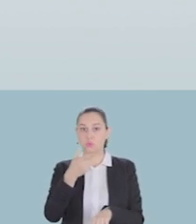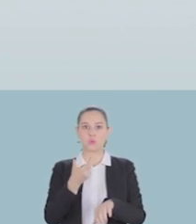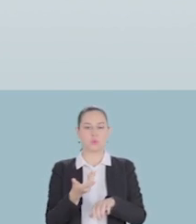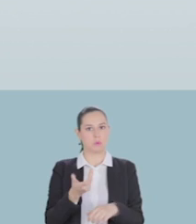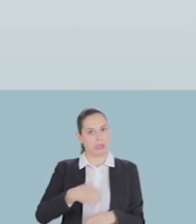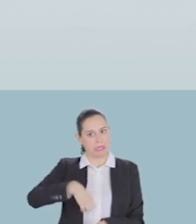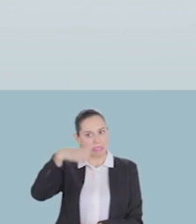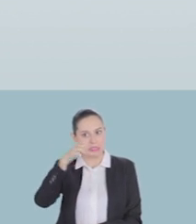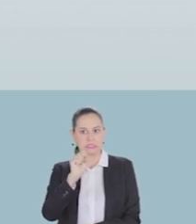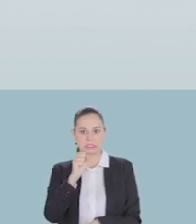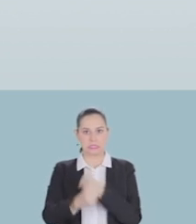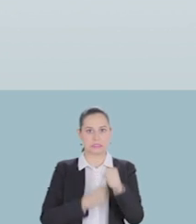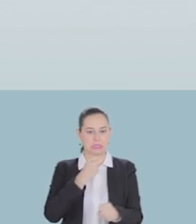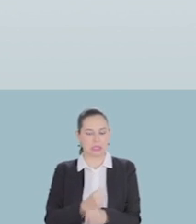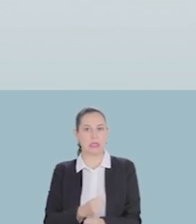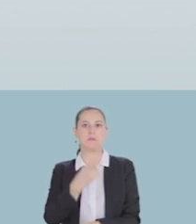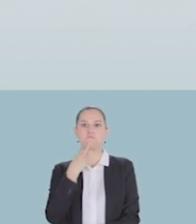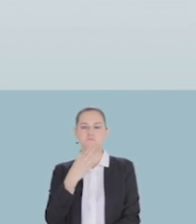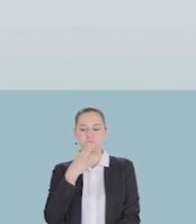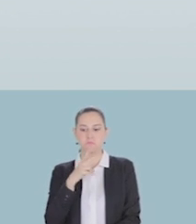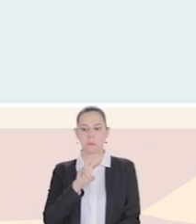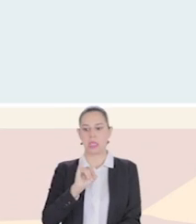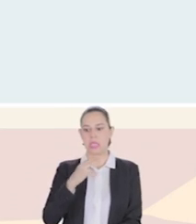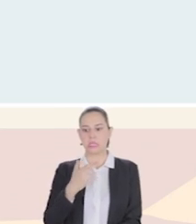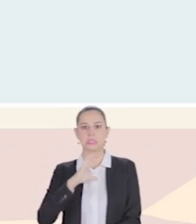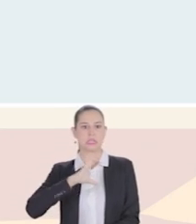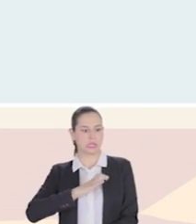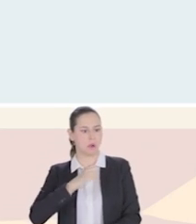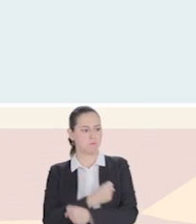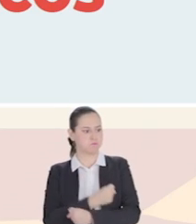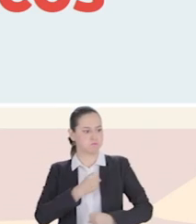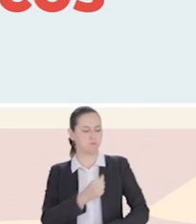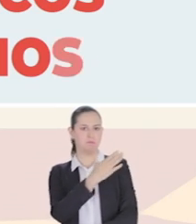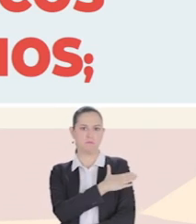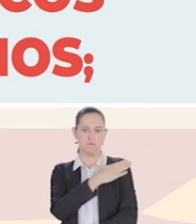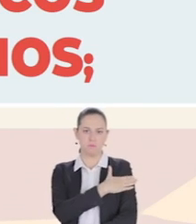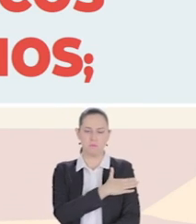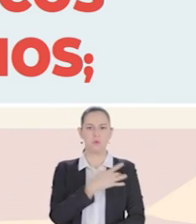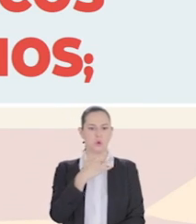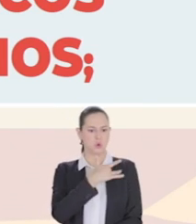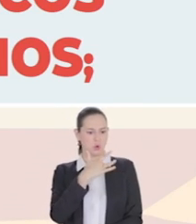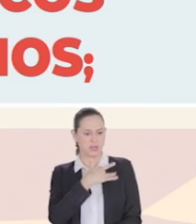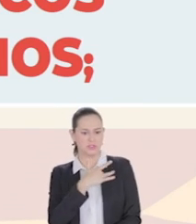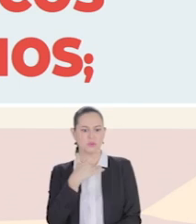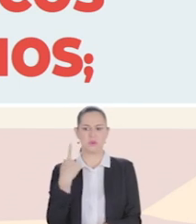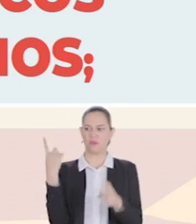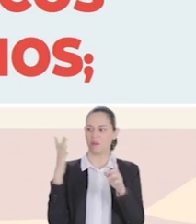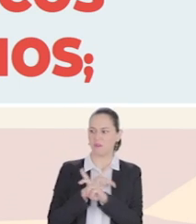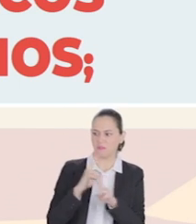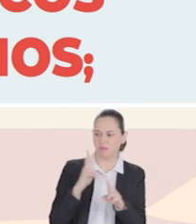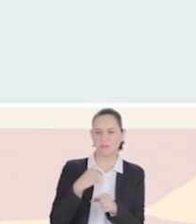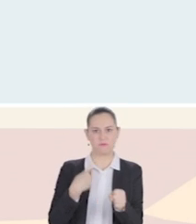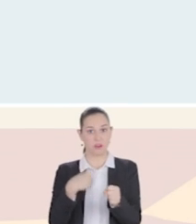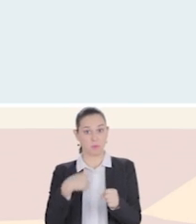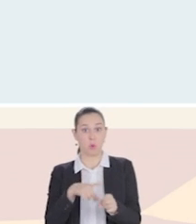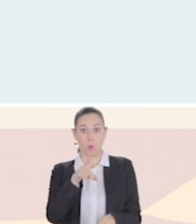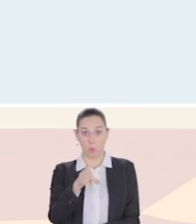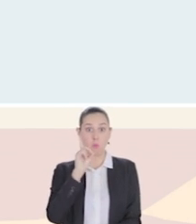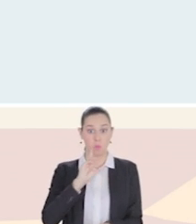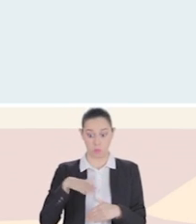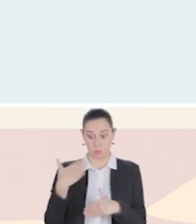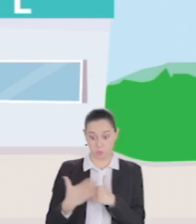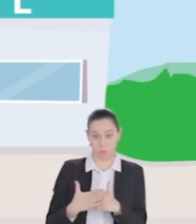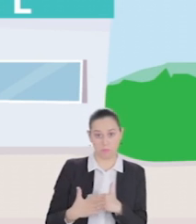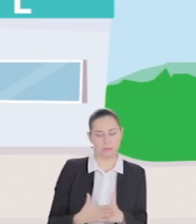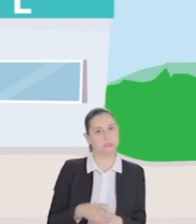de 60 años. Vives con diabetes, VIH o cáncer. Padeces obesidad, hipertensión, males cardíacos o respiratorios. O